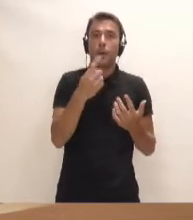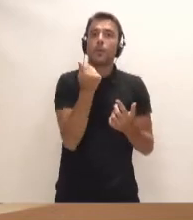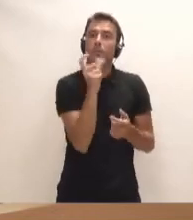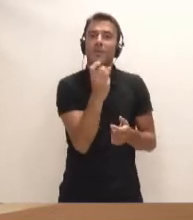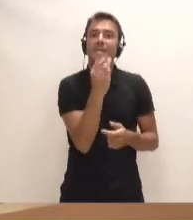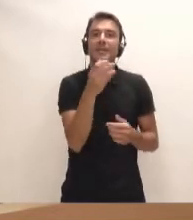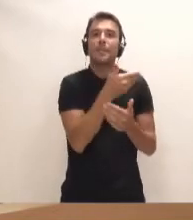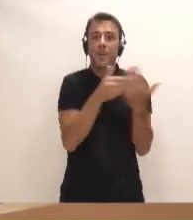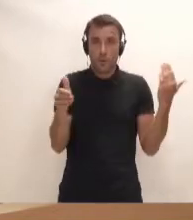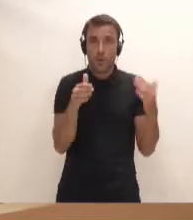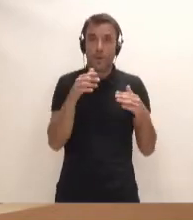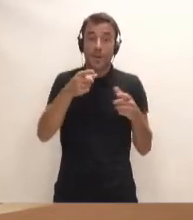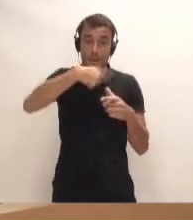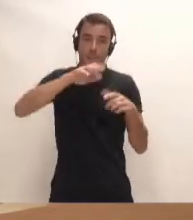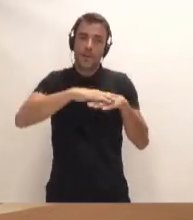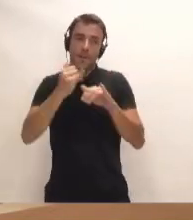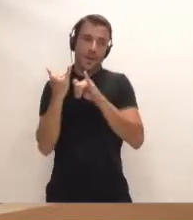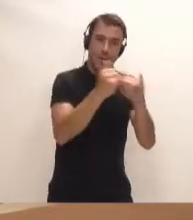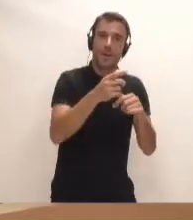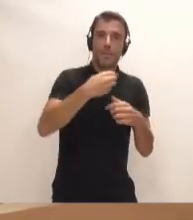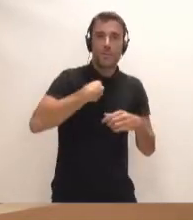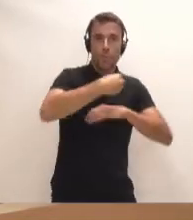millones de euros para llegar a ese puerto. En fin,